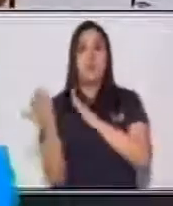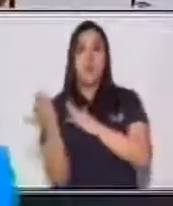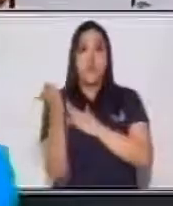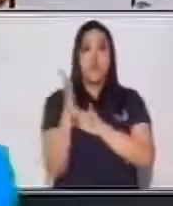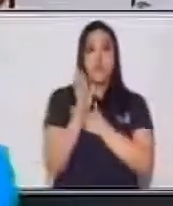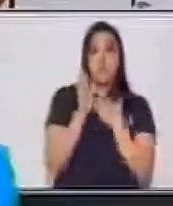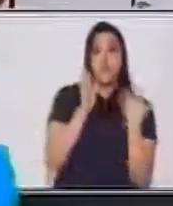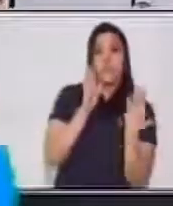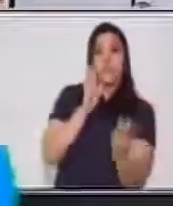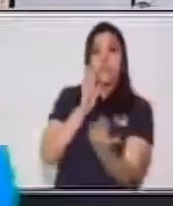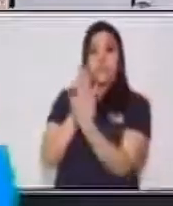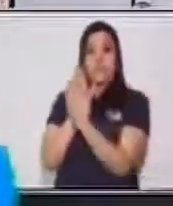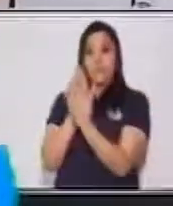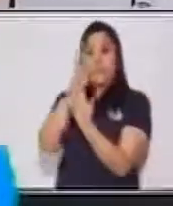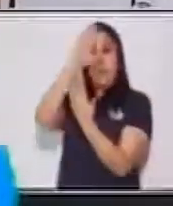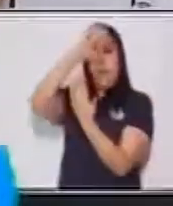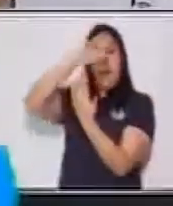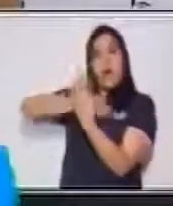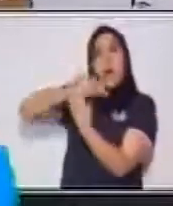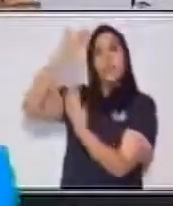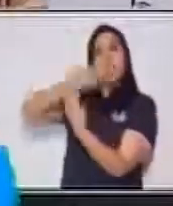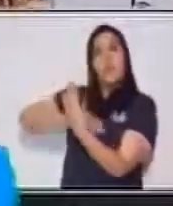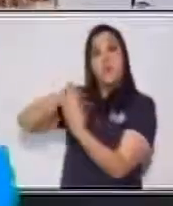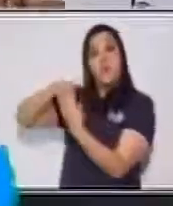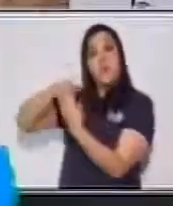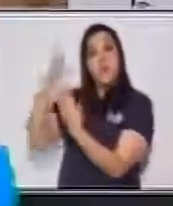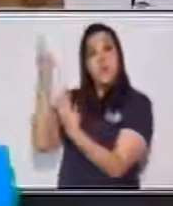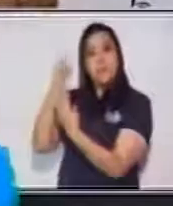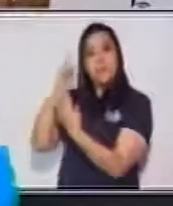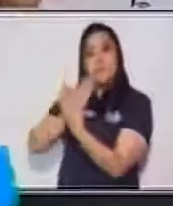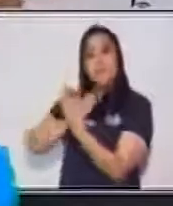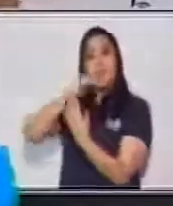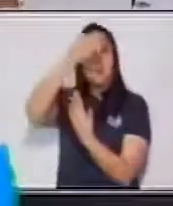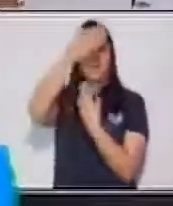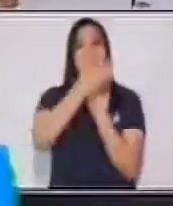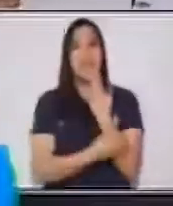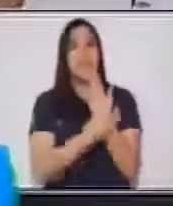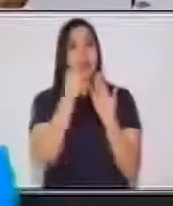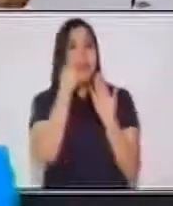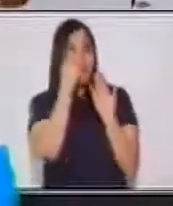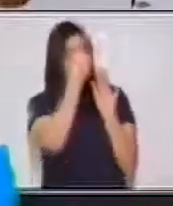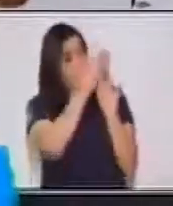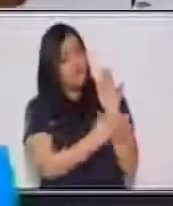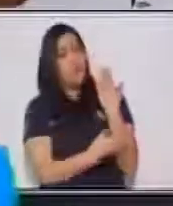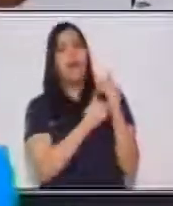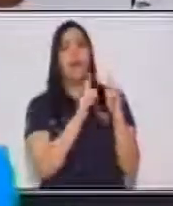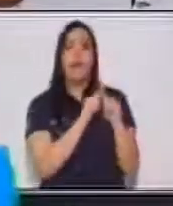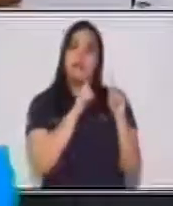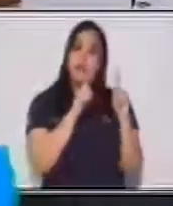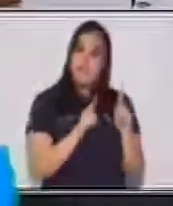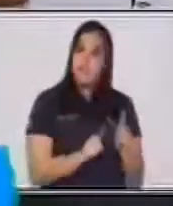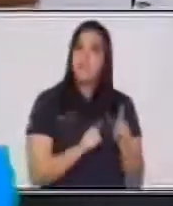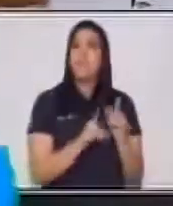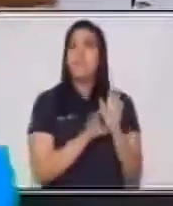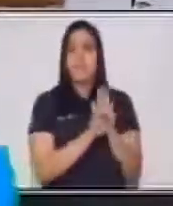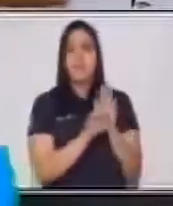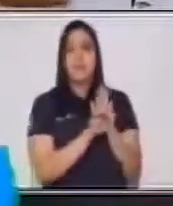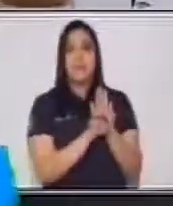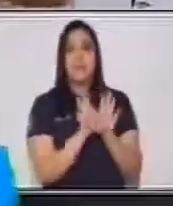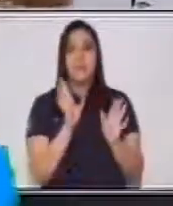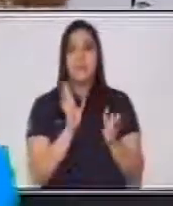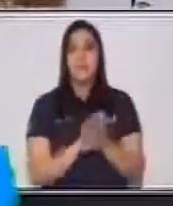visibles. Entonces, cada una de estas partes tiene una función específica dentro del trifoliar.